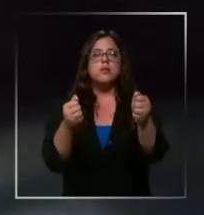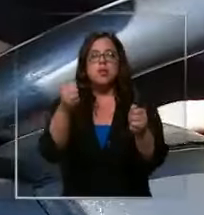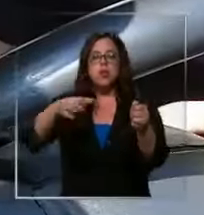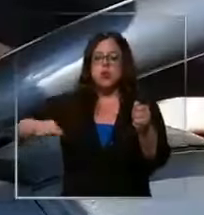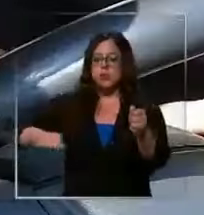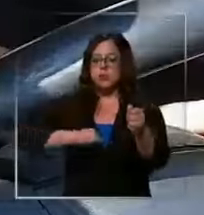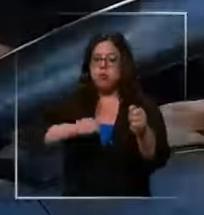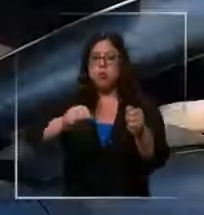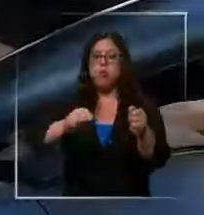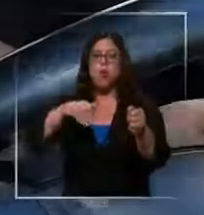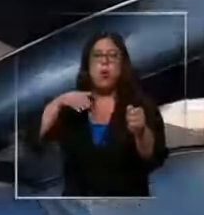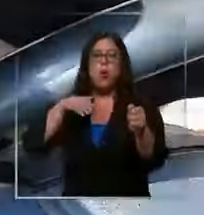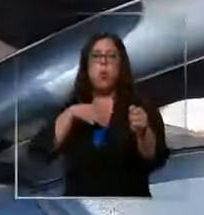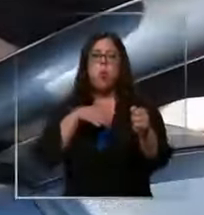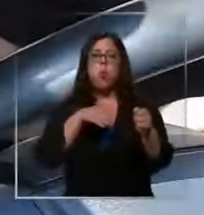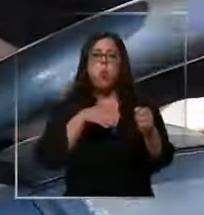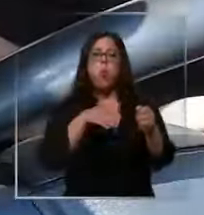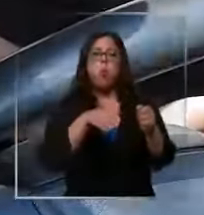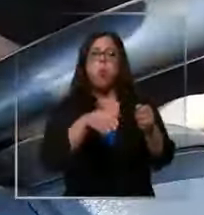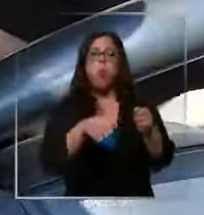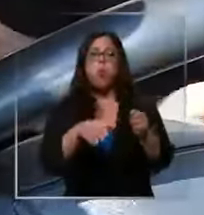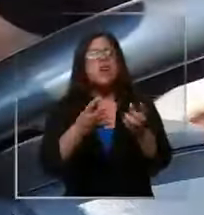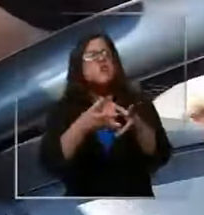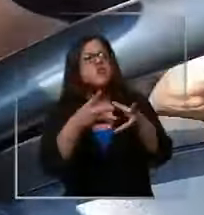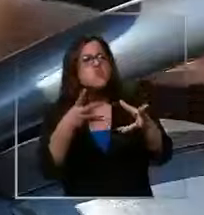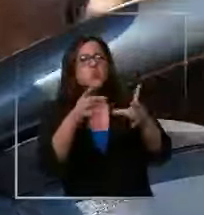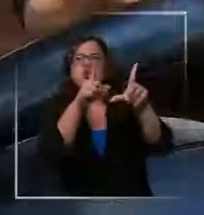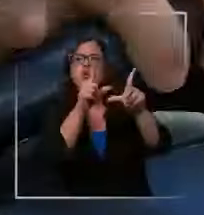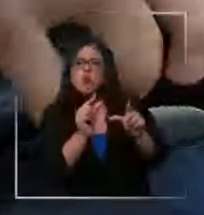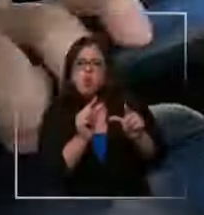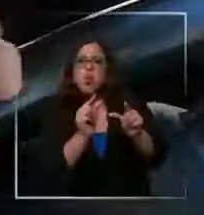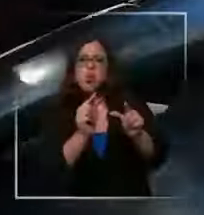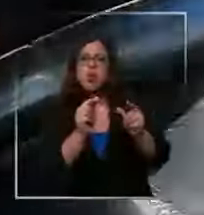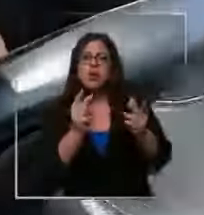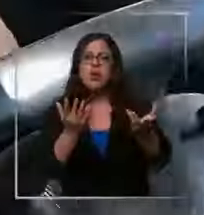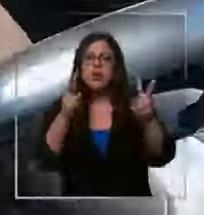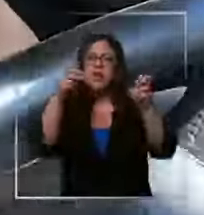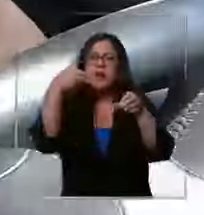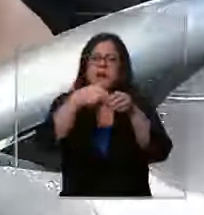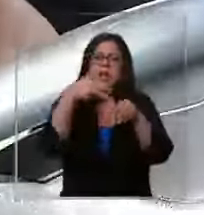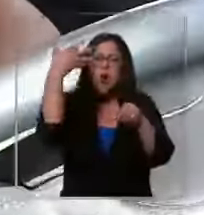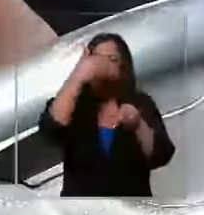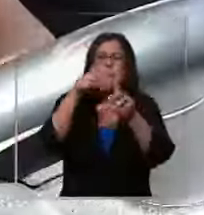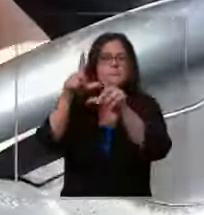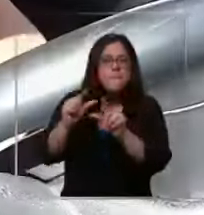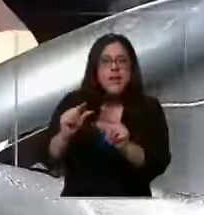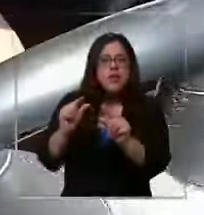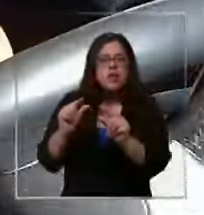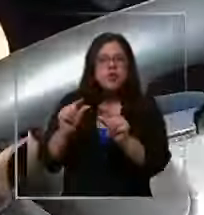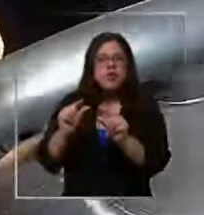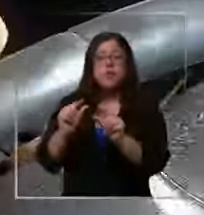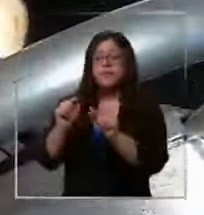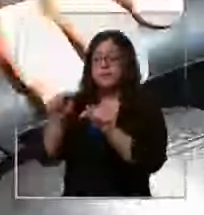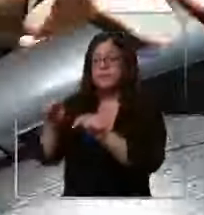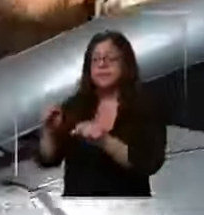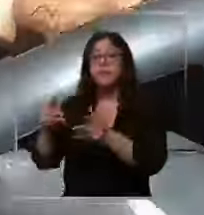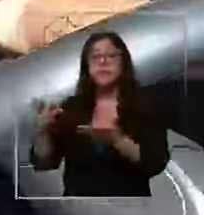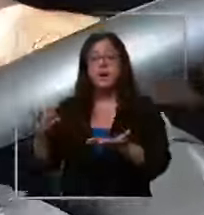En el fondo es harto lo que se ahorra con eso a la larga en combustible. Es una de las